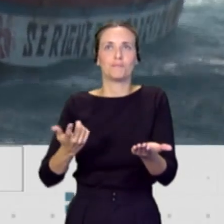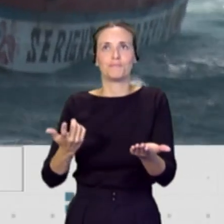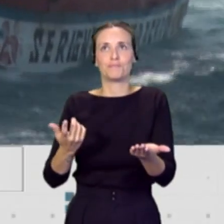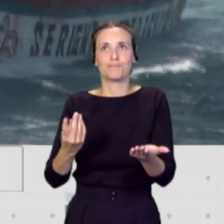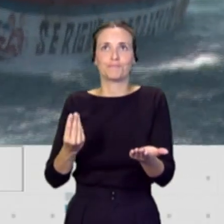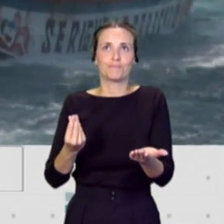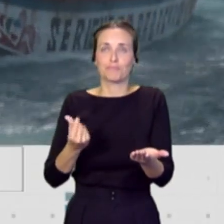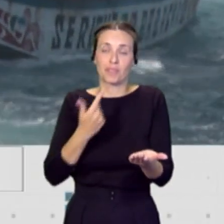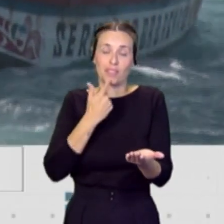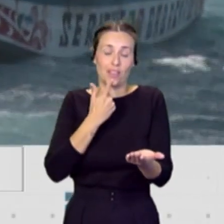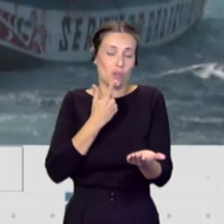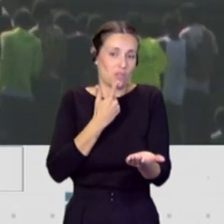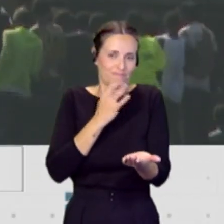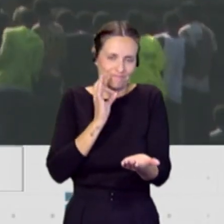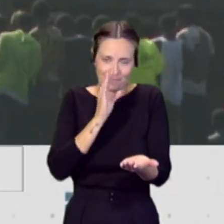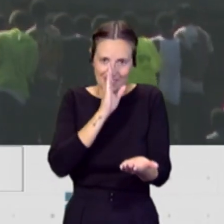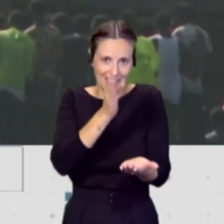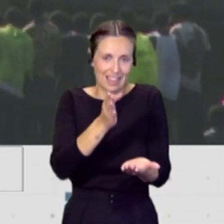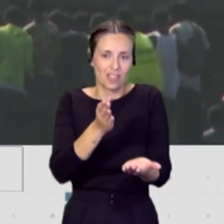por hablar mal y pronto,